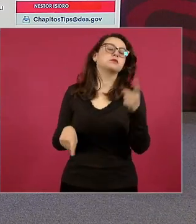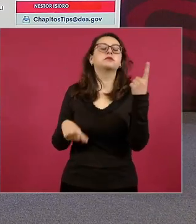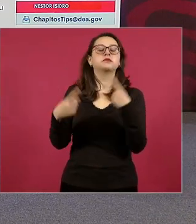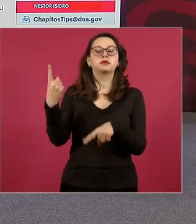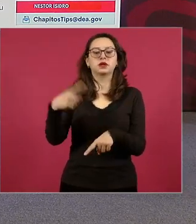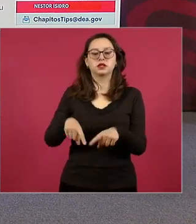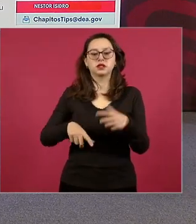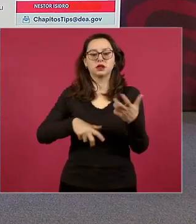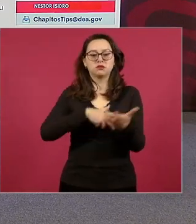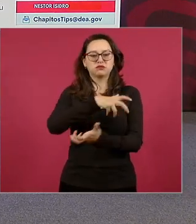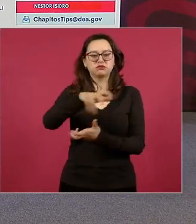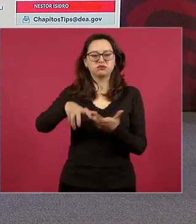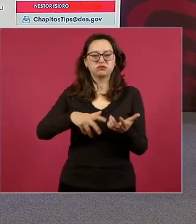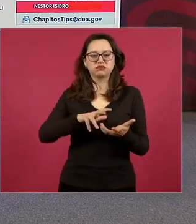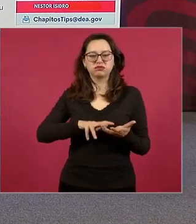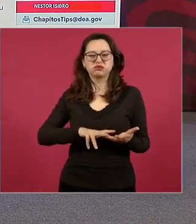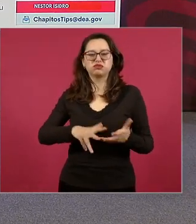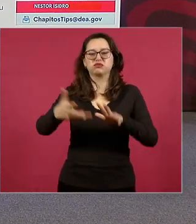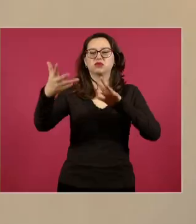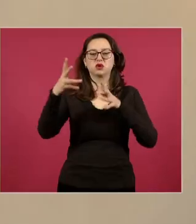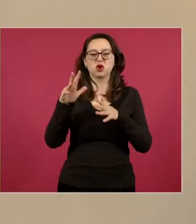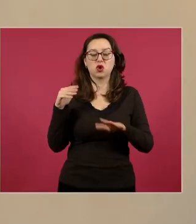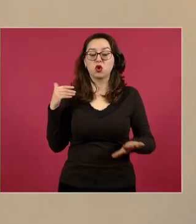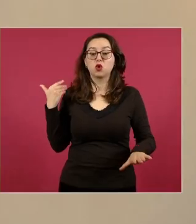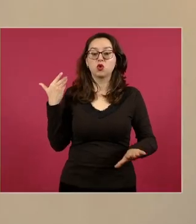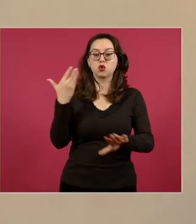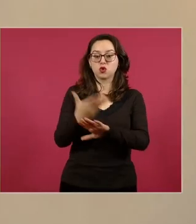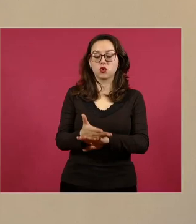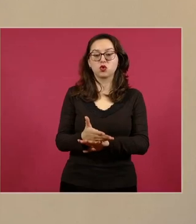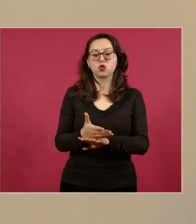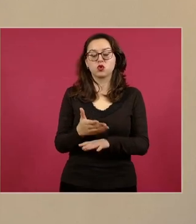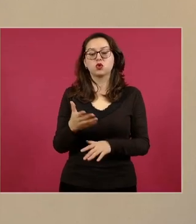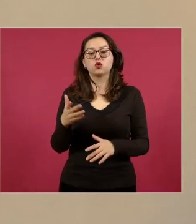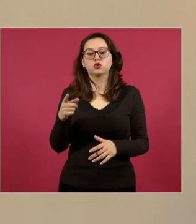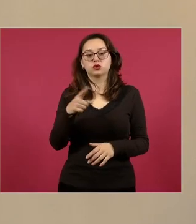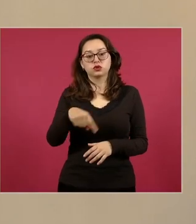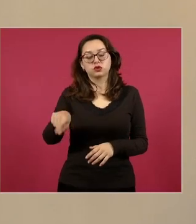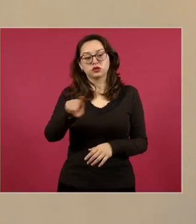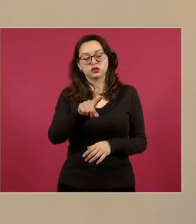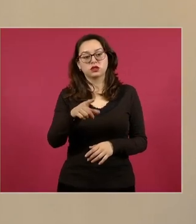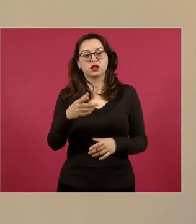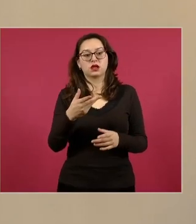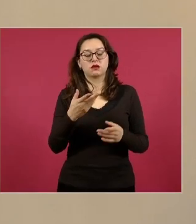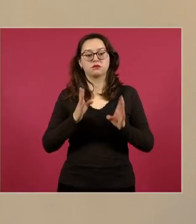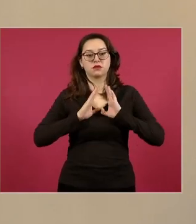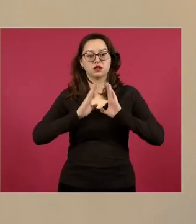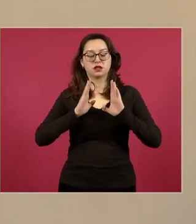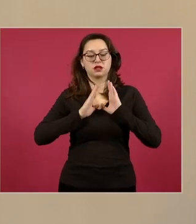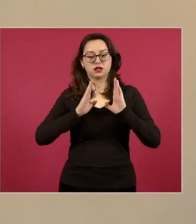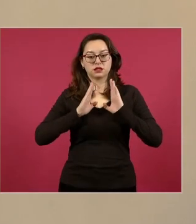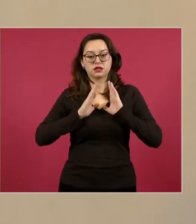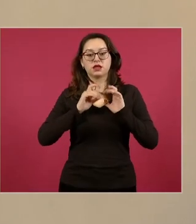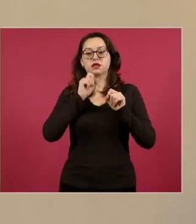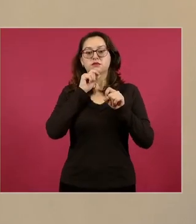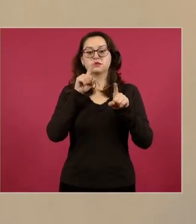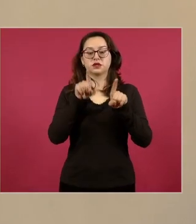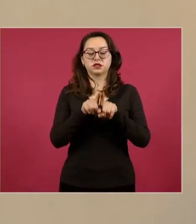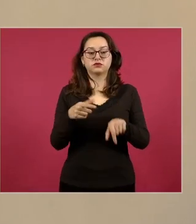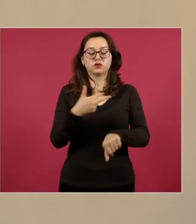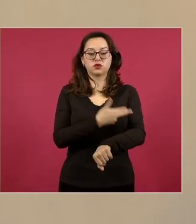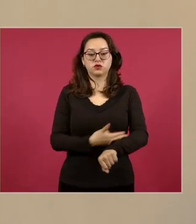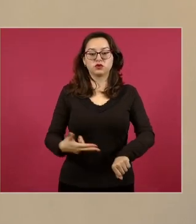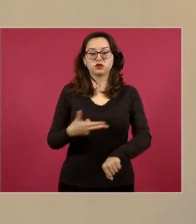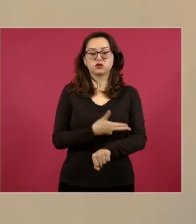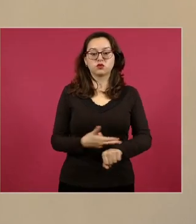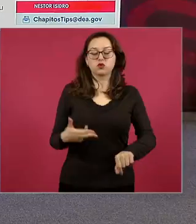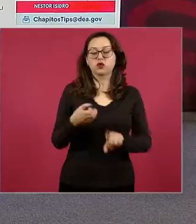de una unidad habitacional militar en Culiacán, Sinaloa, y fue el encargado de organizar una serie, o ha sido